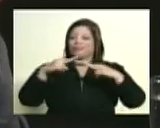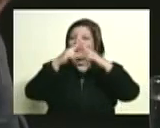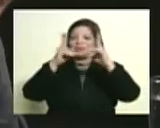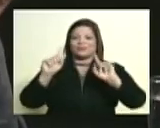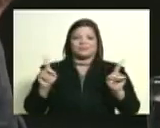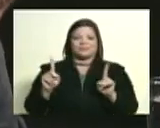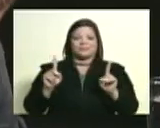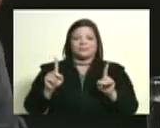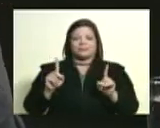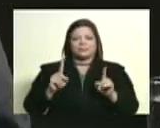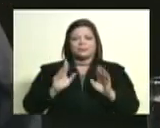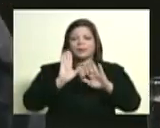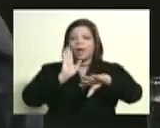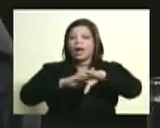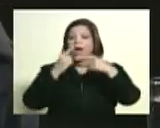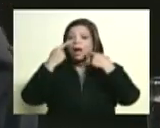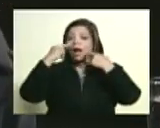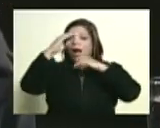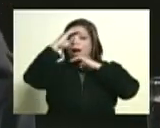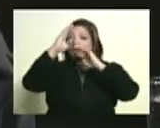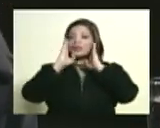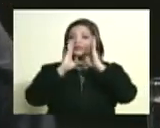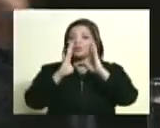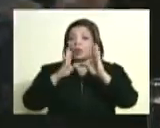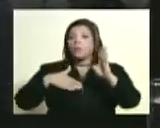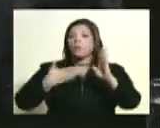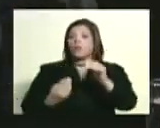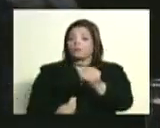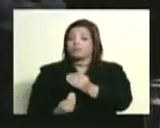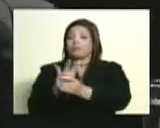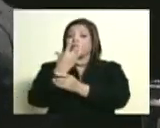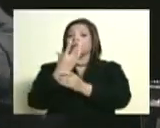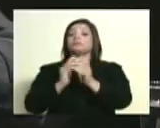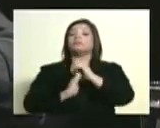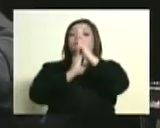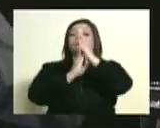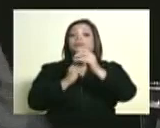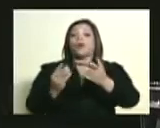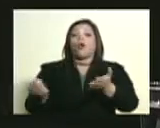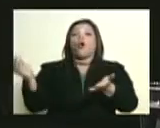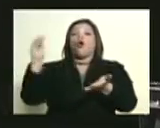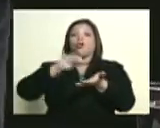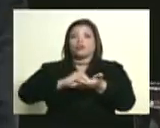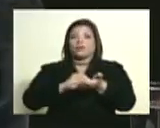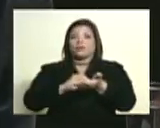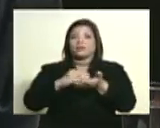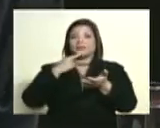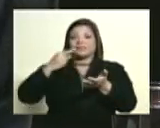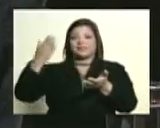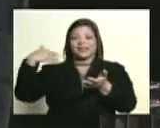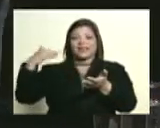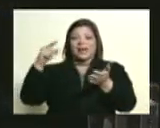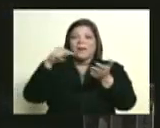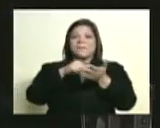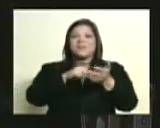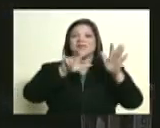puede surgir un líder que permita que eso ocurra. Eso lo dicen en 1983.